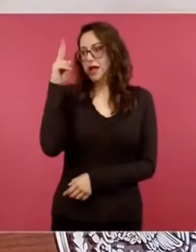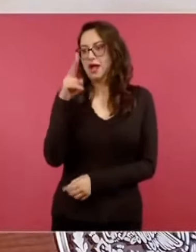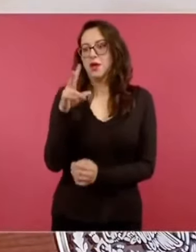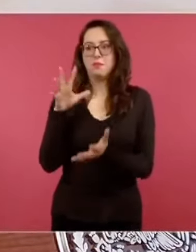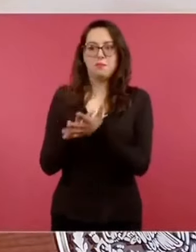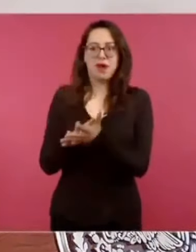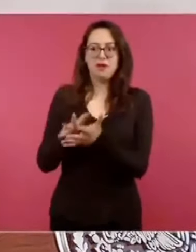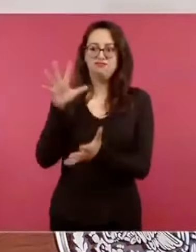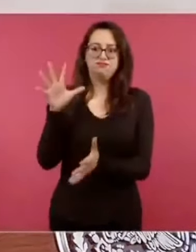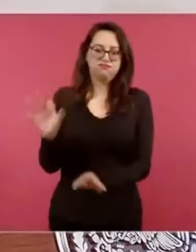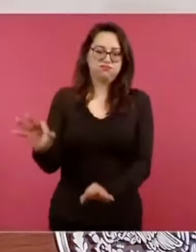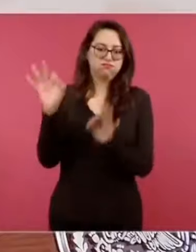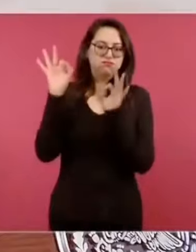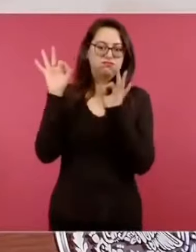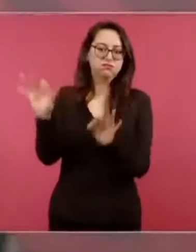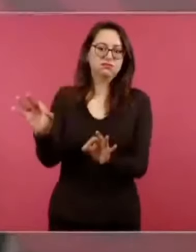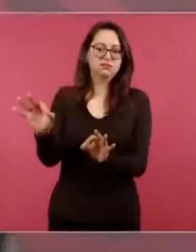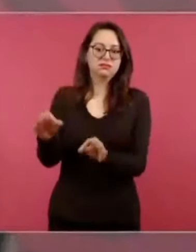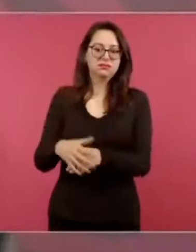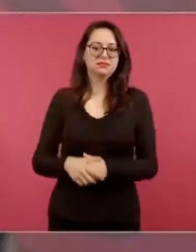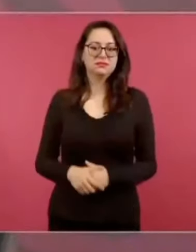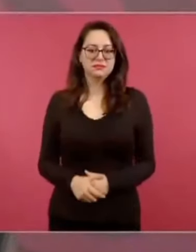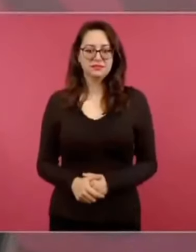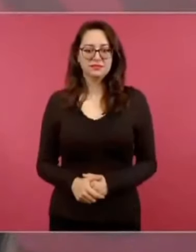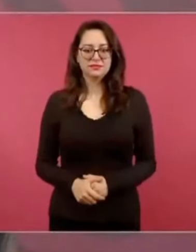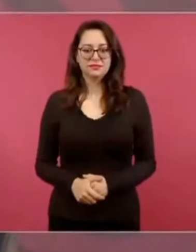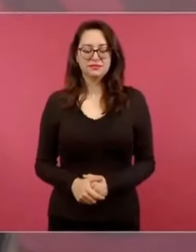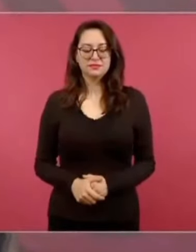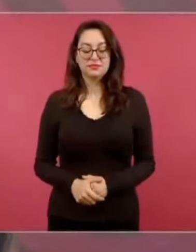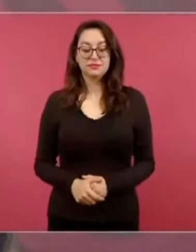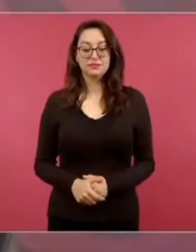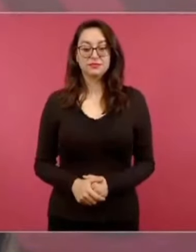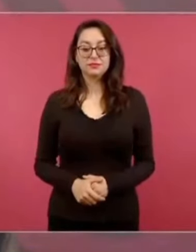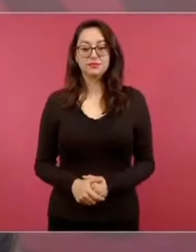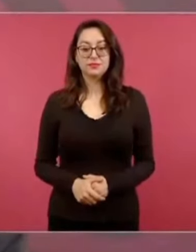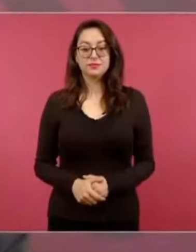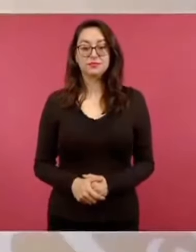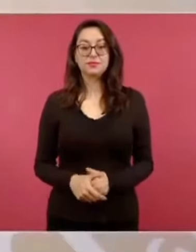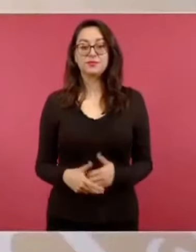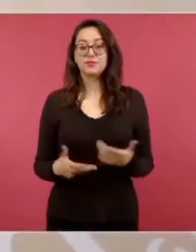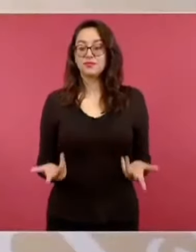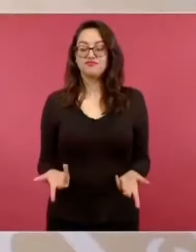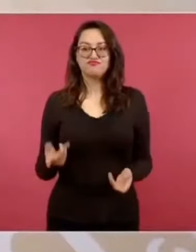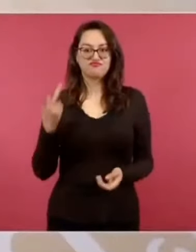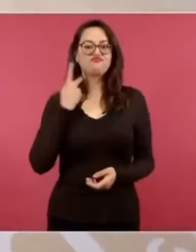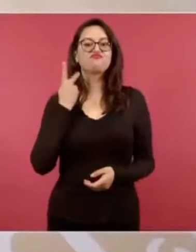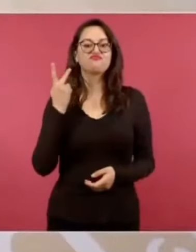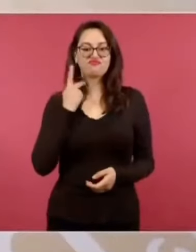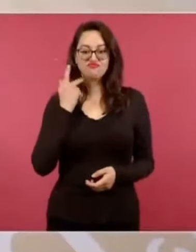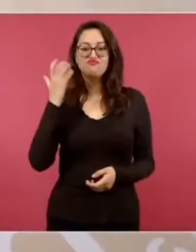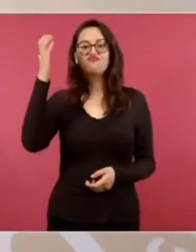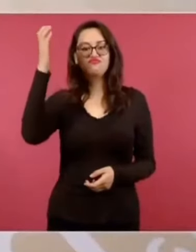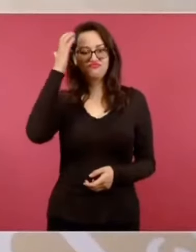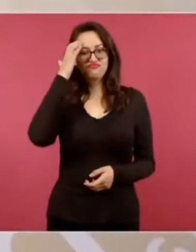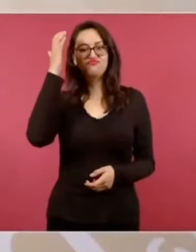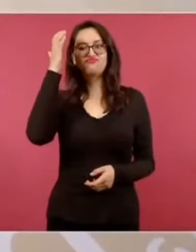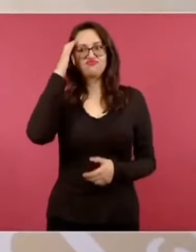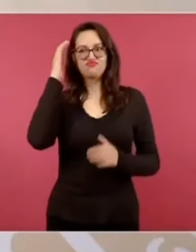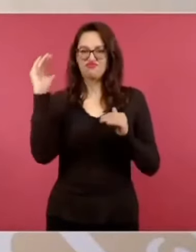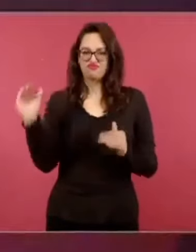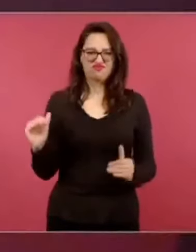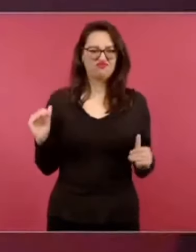Es un gran pueblo, de los pueblos más politizados del mundo.